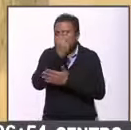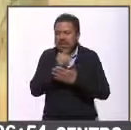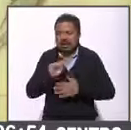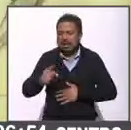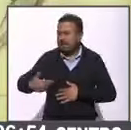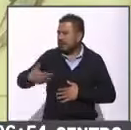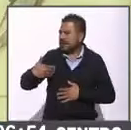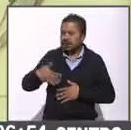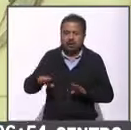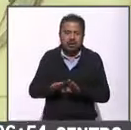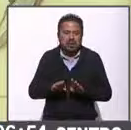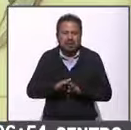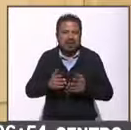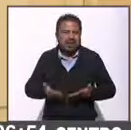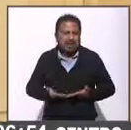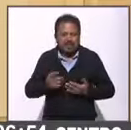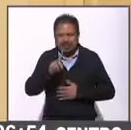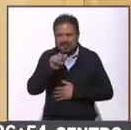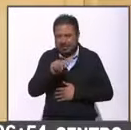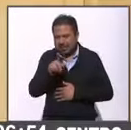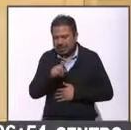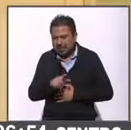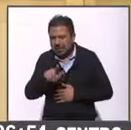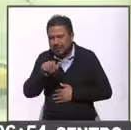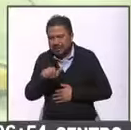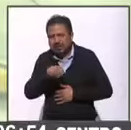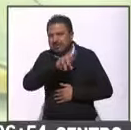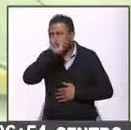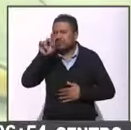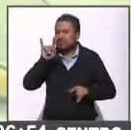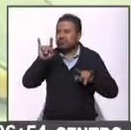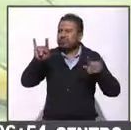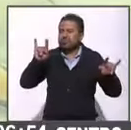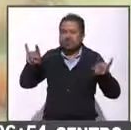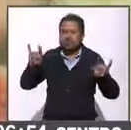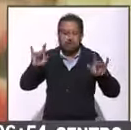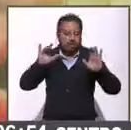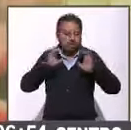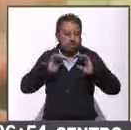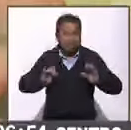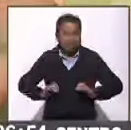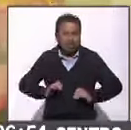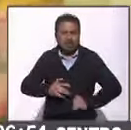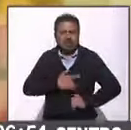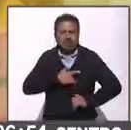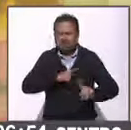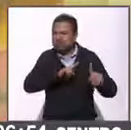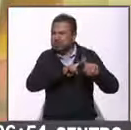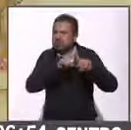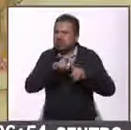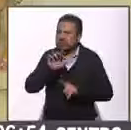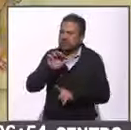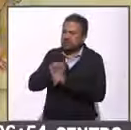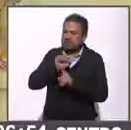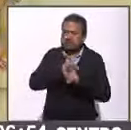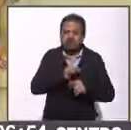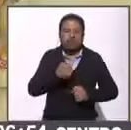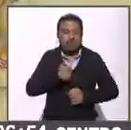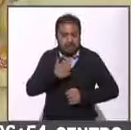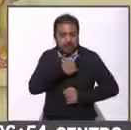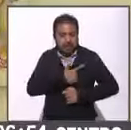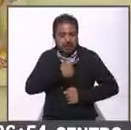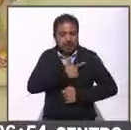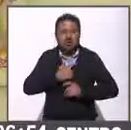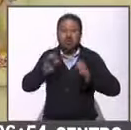recientes, como una danza de trazos detenida en las paredes, que ofrece del cuerpo perspectivas distintas. A mí me gusta